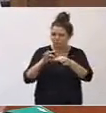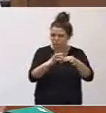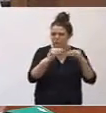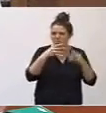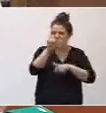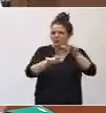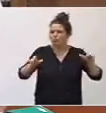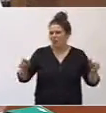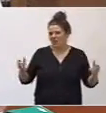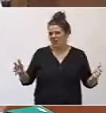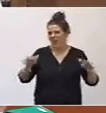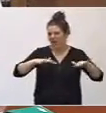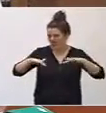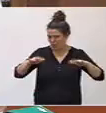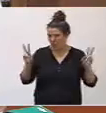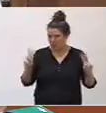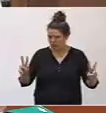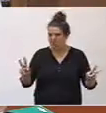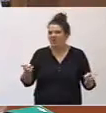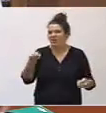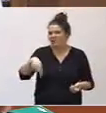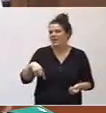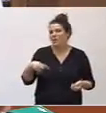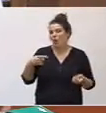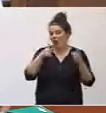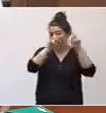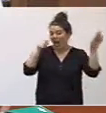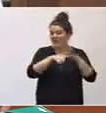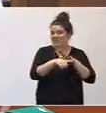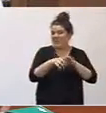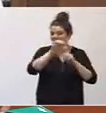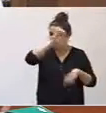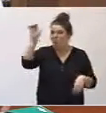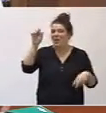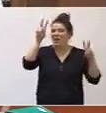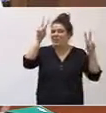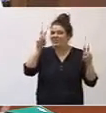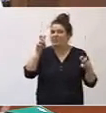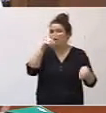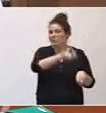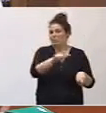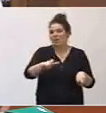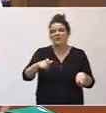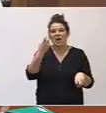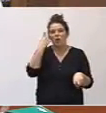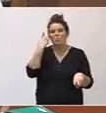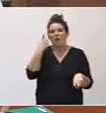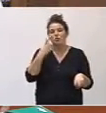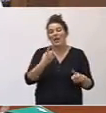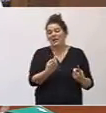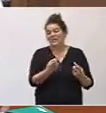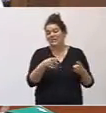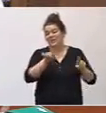ciudadanía activa. La misma Agencia Europea para el Desarrollo de la Educación del Alumnado con Necesidades Educativas